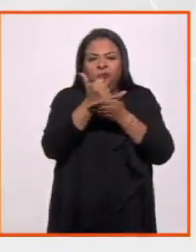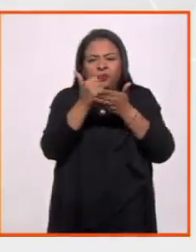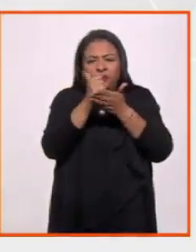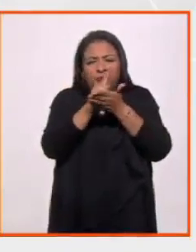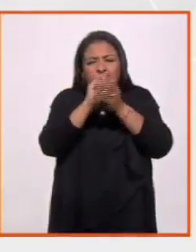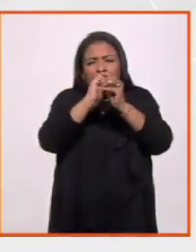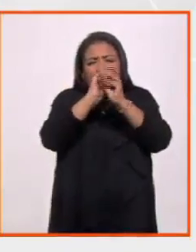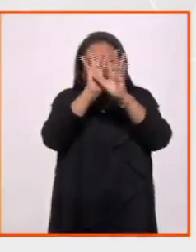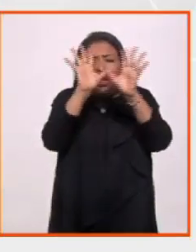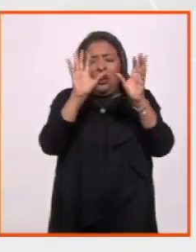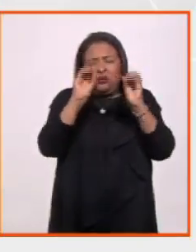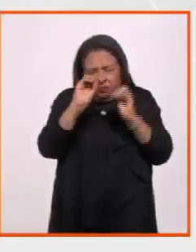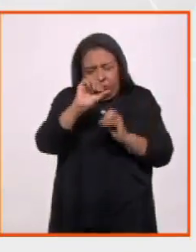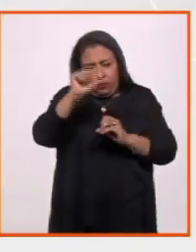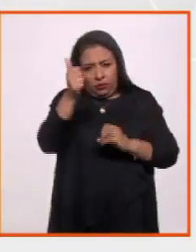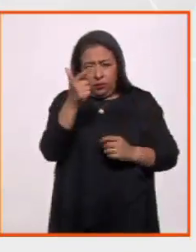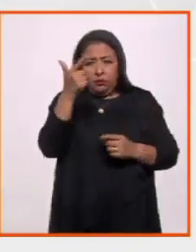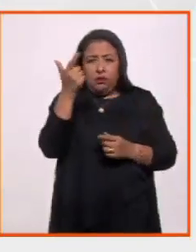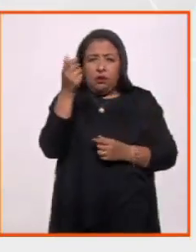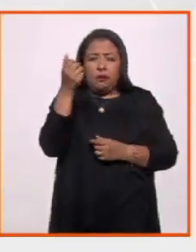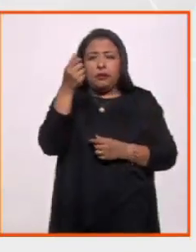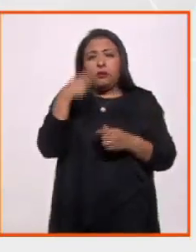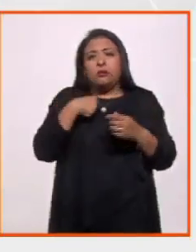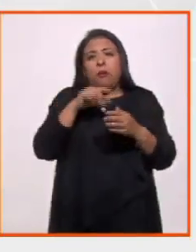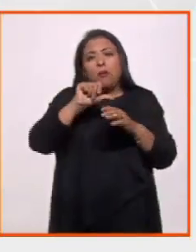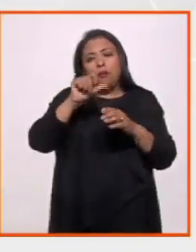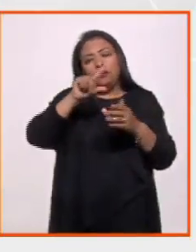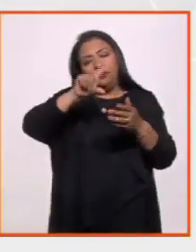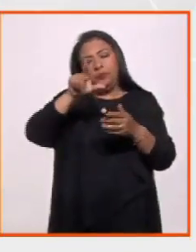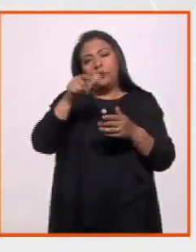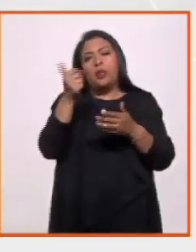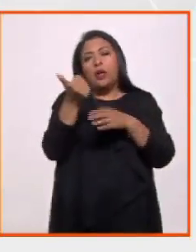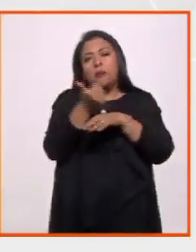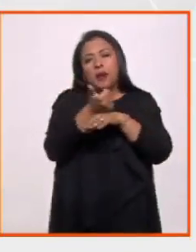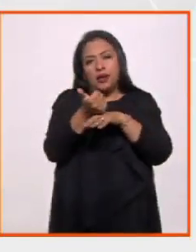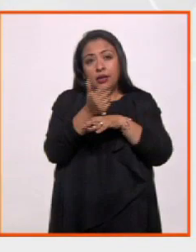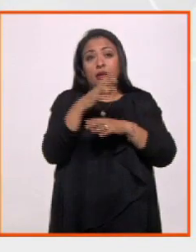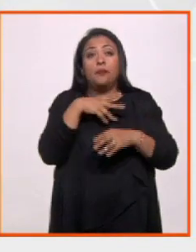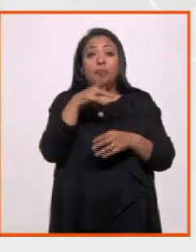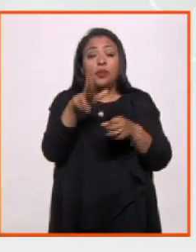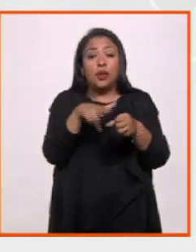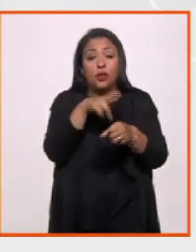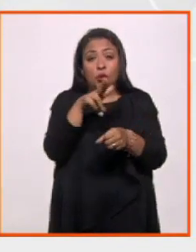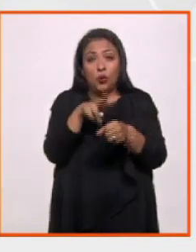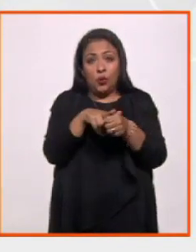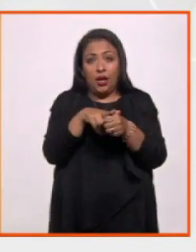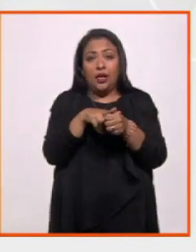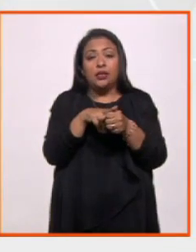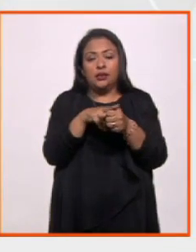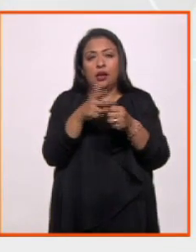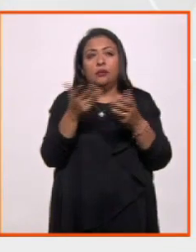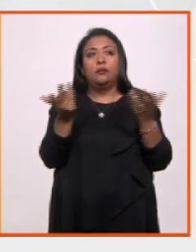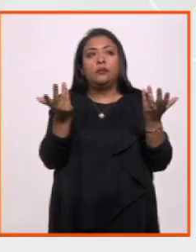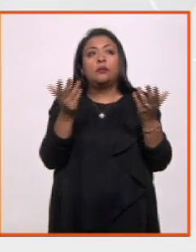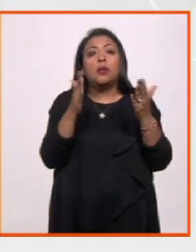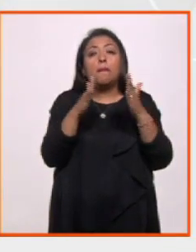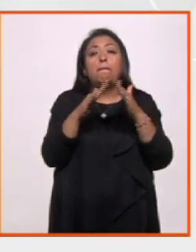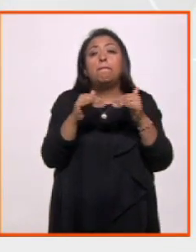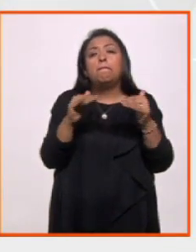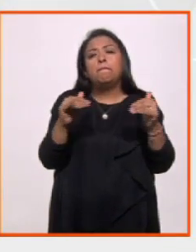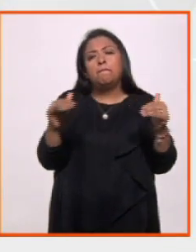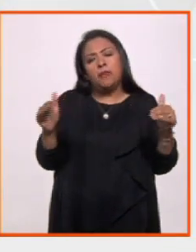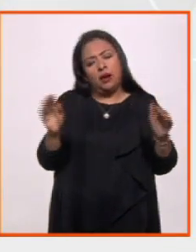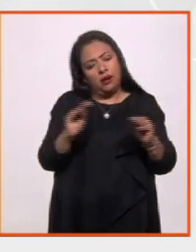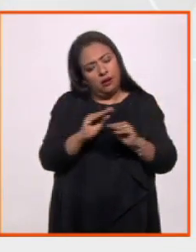una luz más amarilla como la del amanecer. La naturaleza, el mar, por